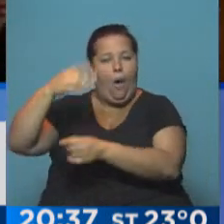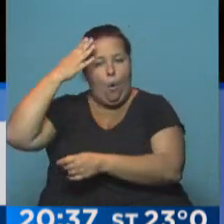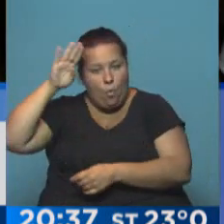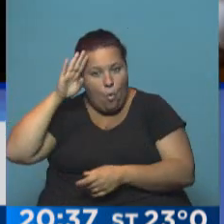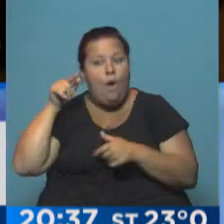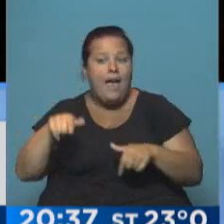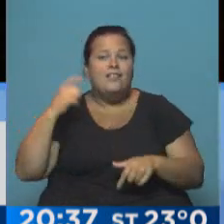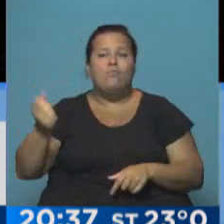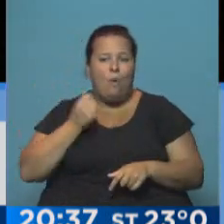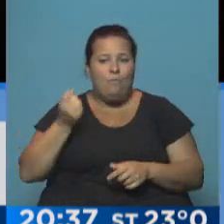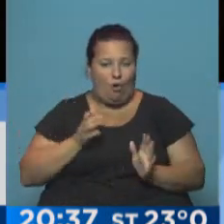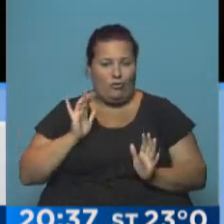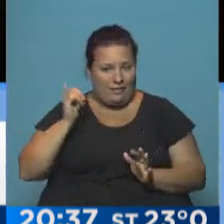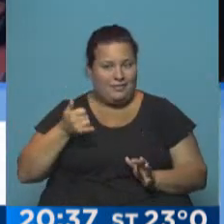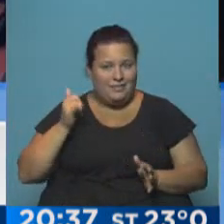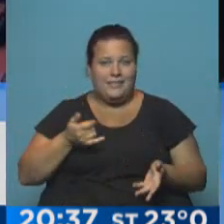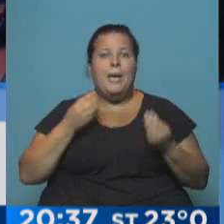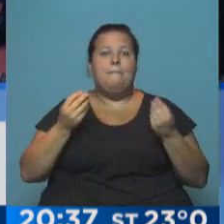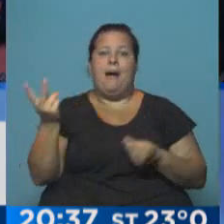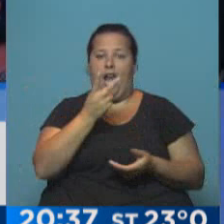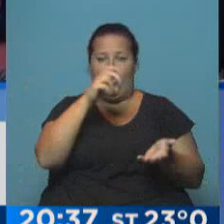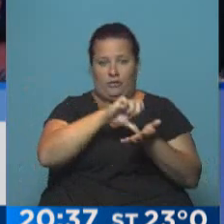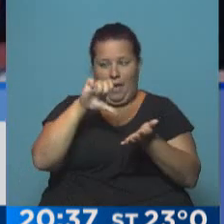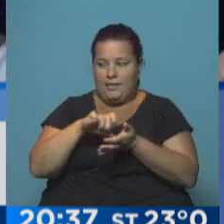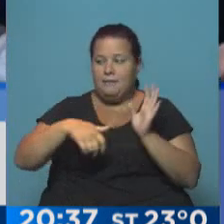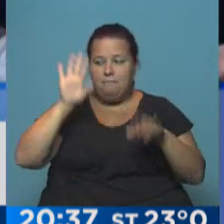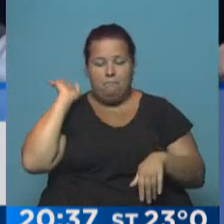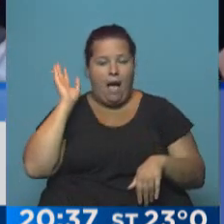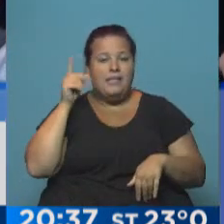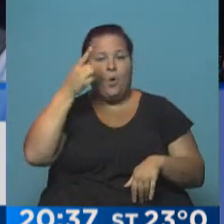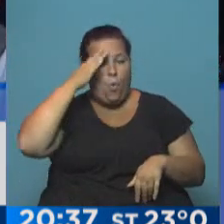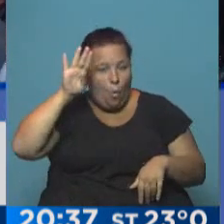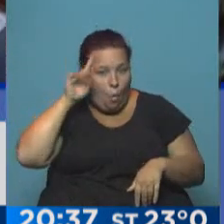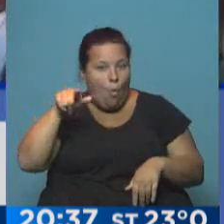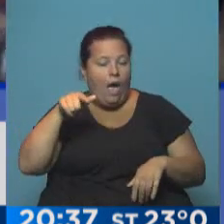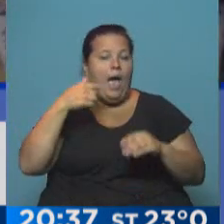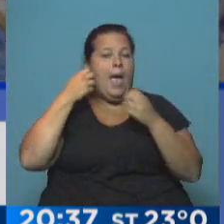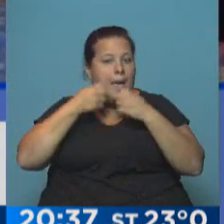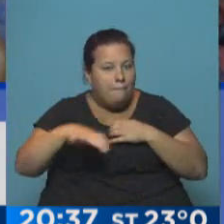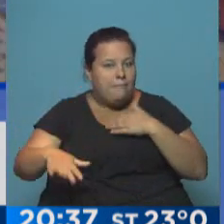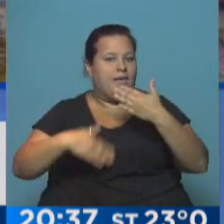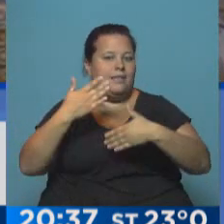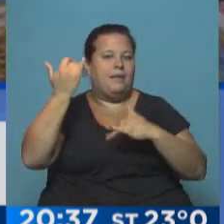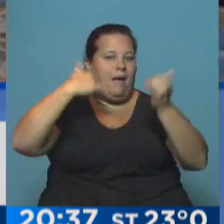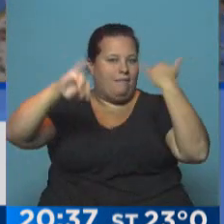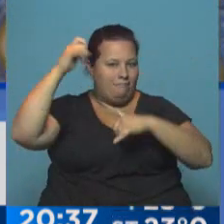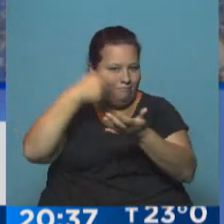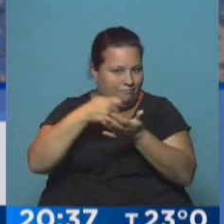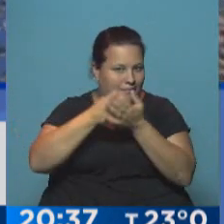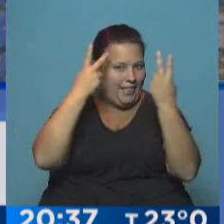Y esto es muy importante, sin lugar a dudas, para los dos países principalmente, para Cuba que se está abriendo a más inversiones